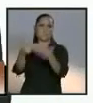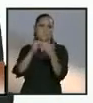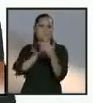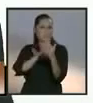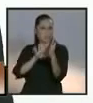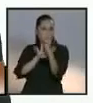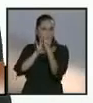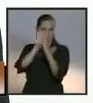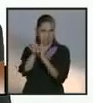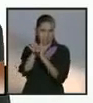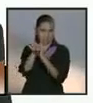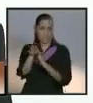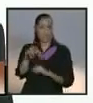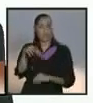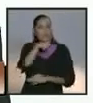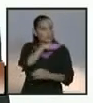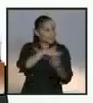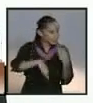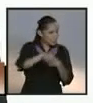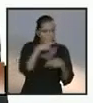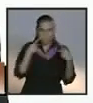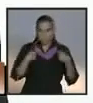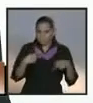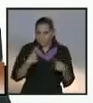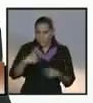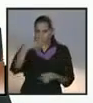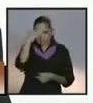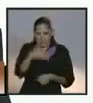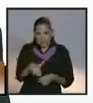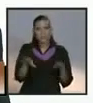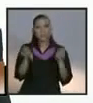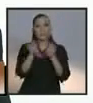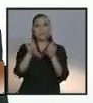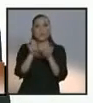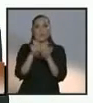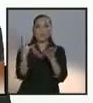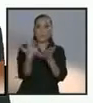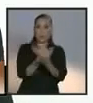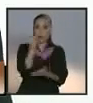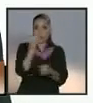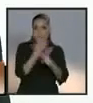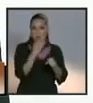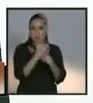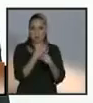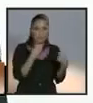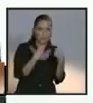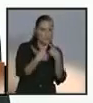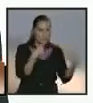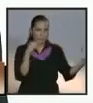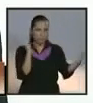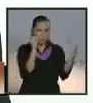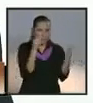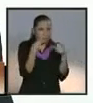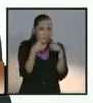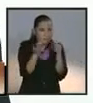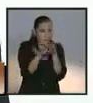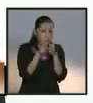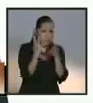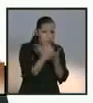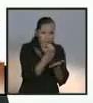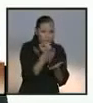Todos sabemos que este debate sólo se gana si lo ganan los ciudadanos. Todos sabemos que este debate